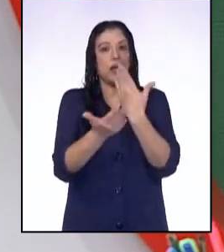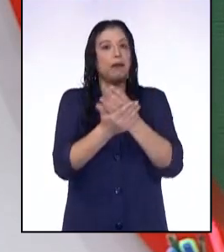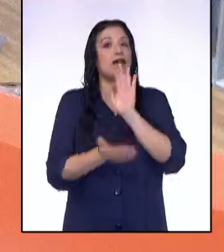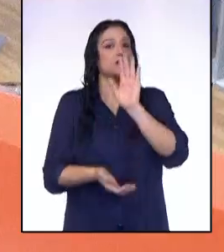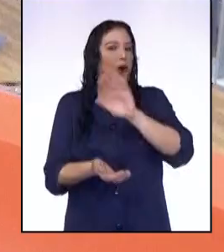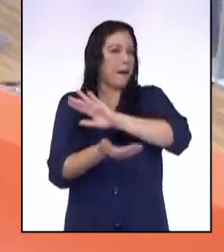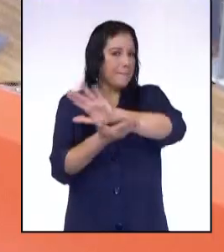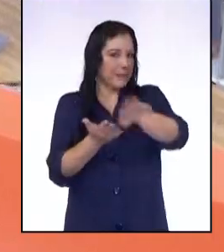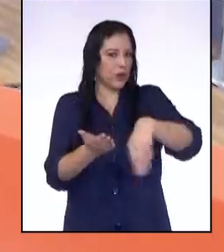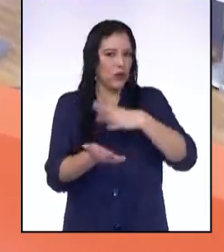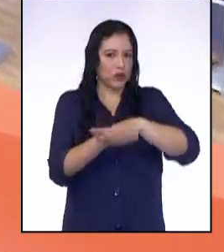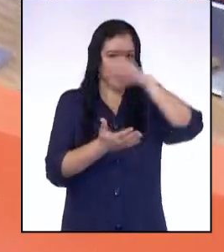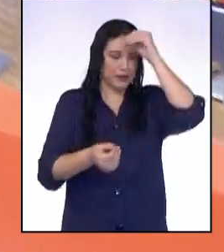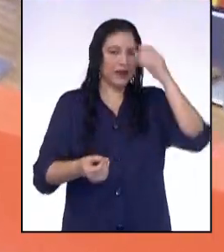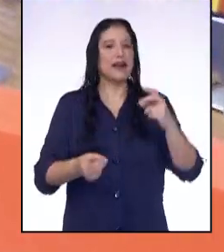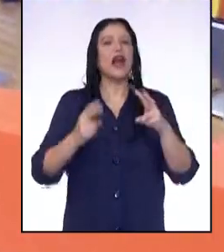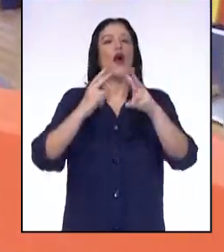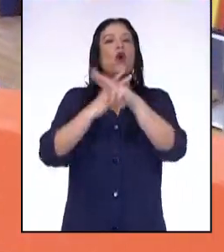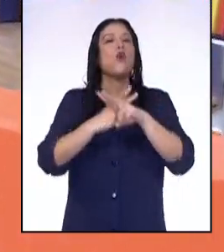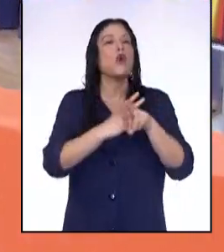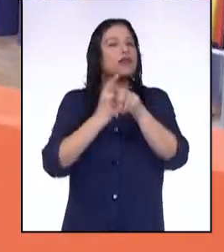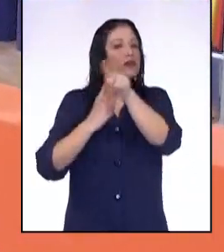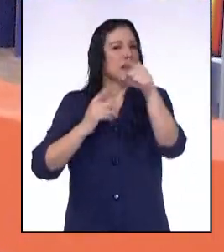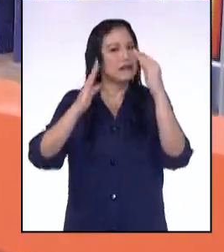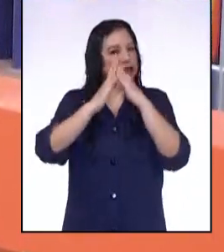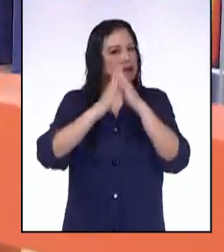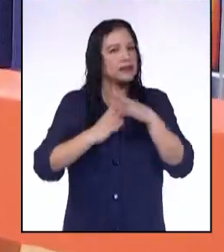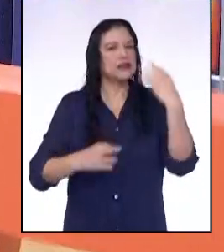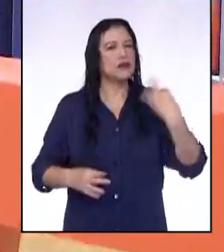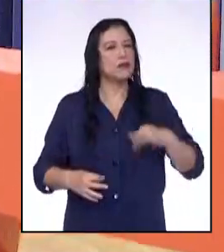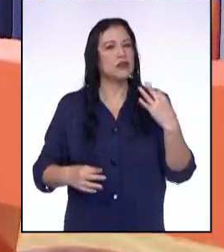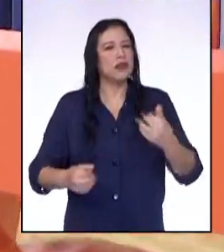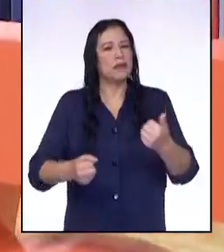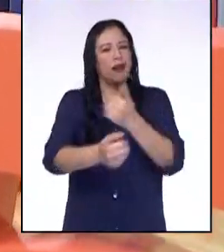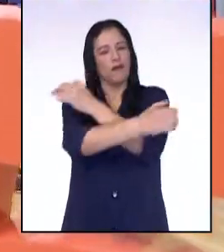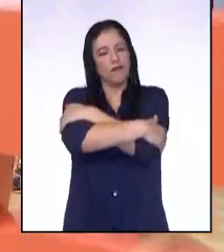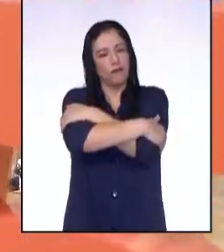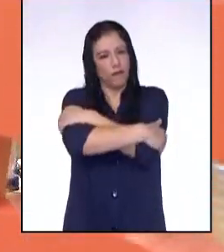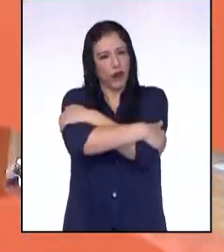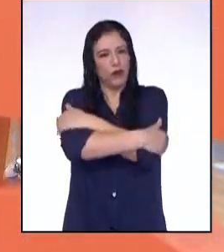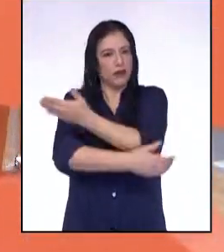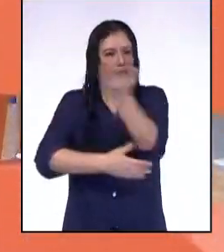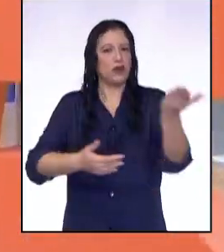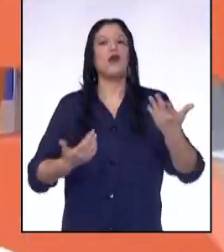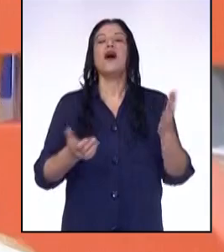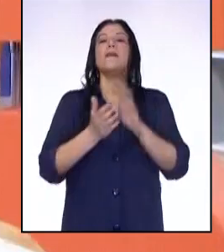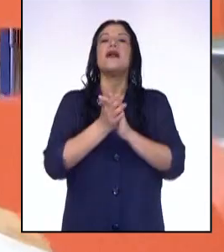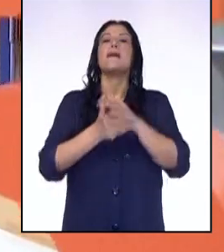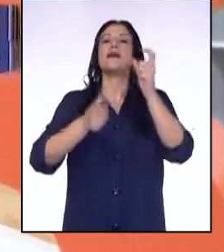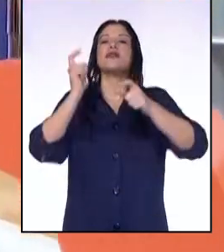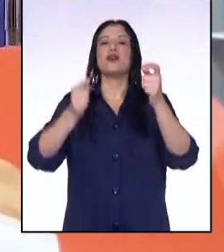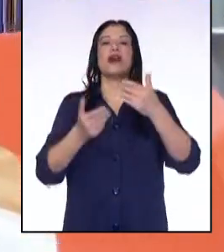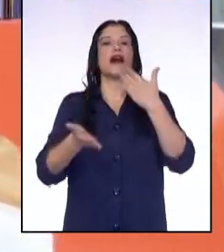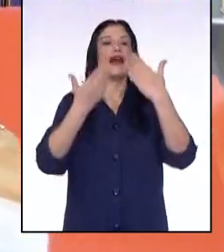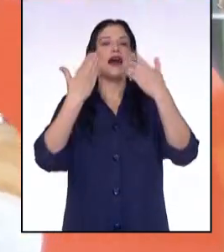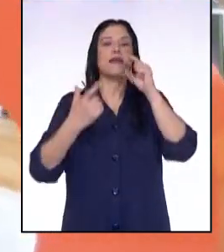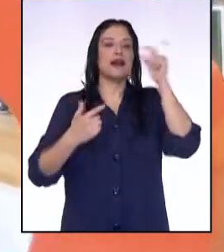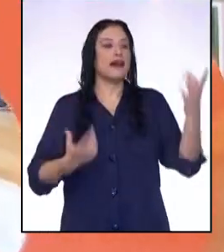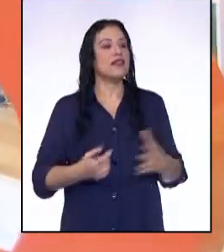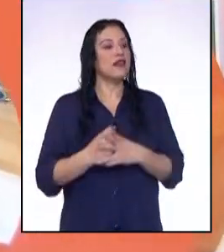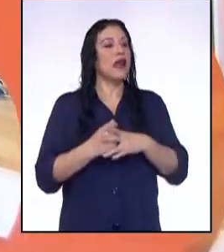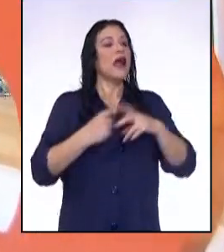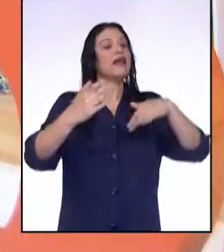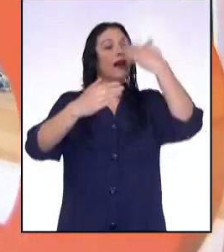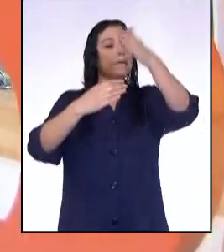tu aprendizaje. Cuídense todas y todos en casa. Y como siempre, un fuertísimo abrazo a todos mis hermanos quechoblantes. ¡Tupananchicama!